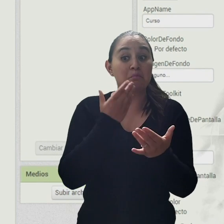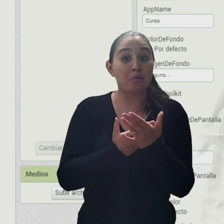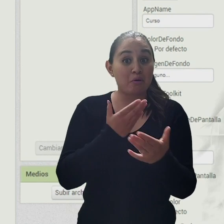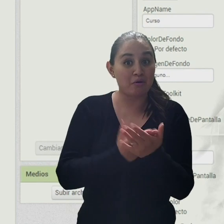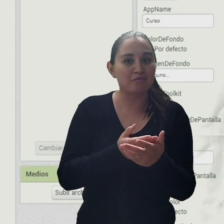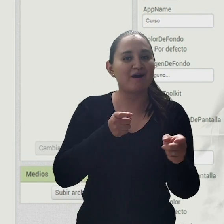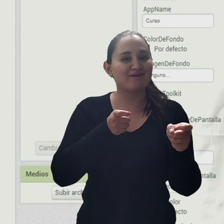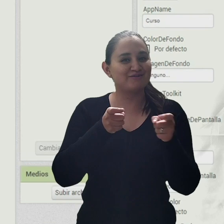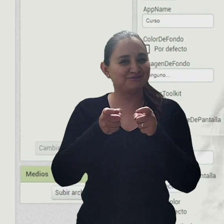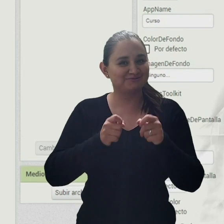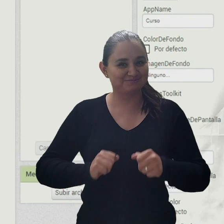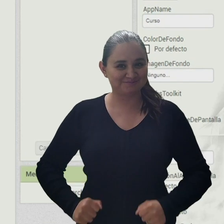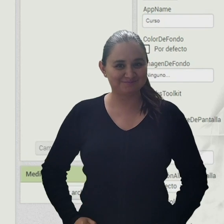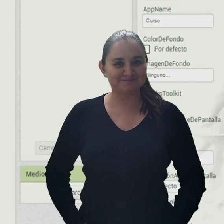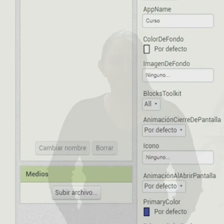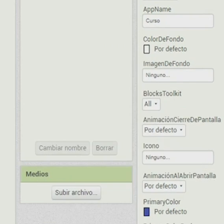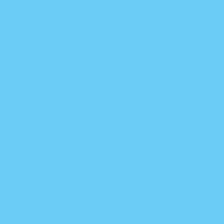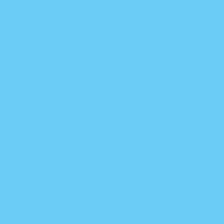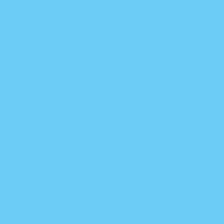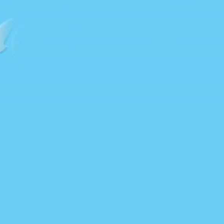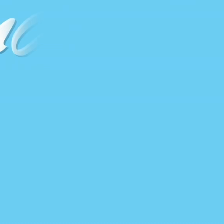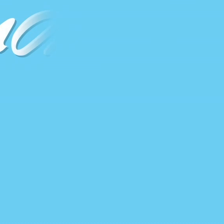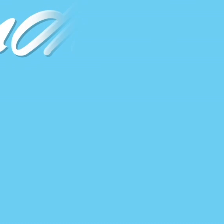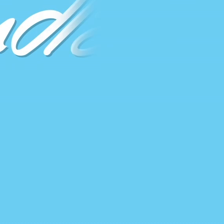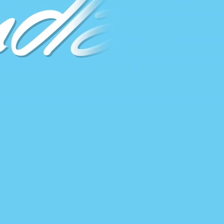para verificar su funcionamiento.